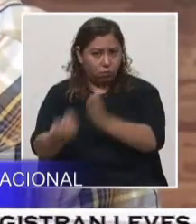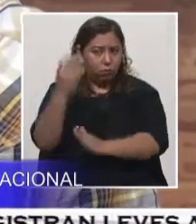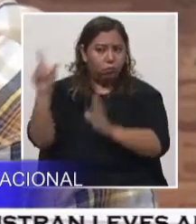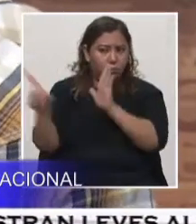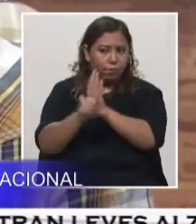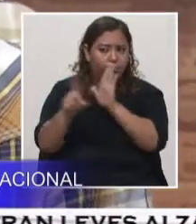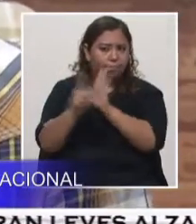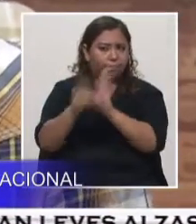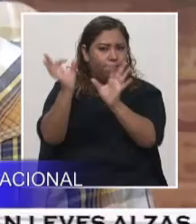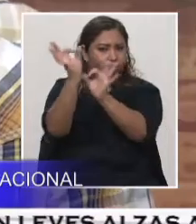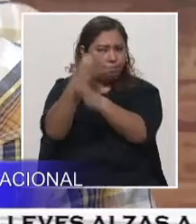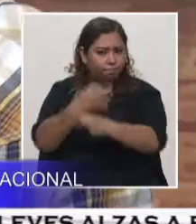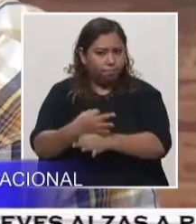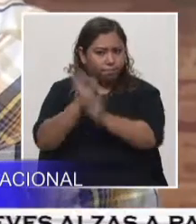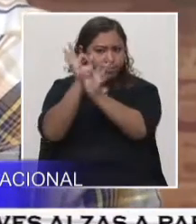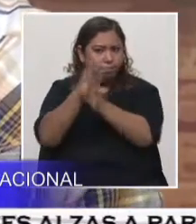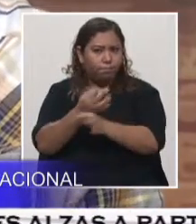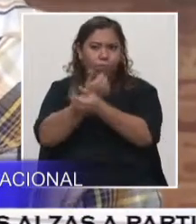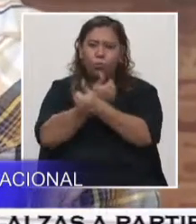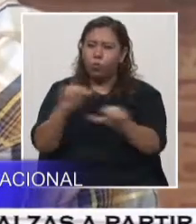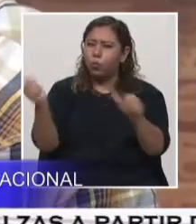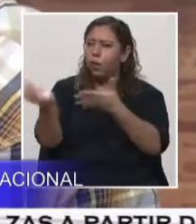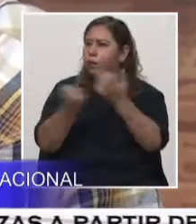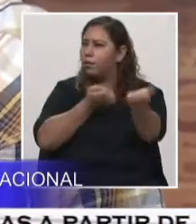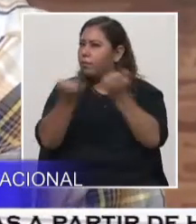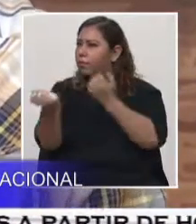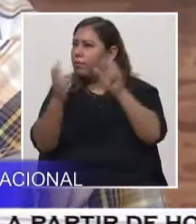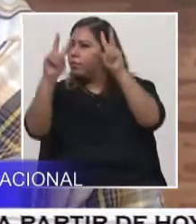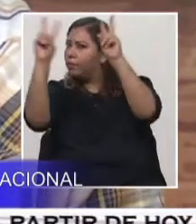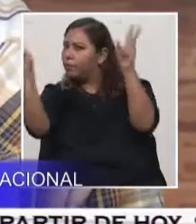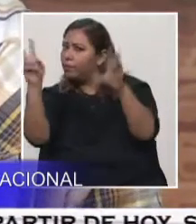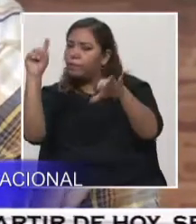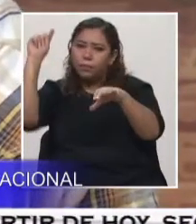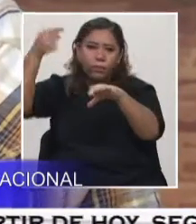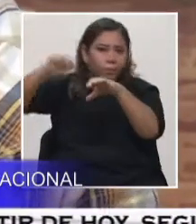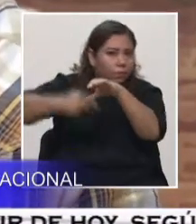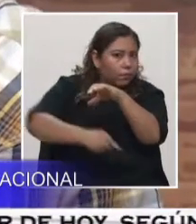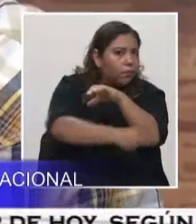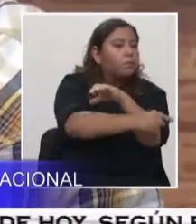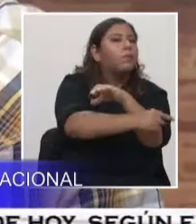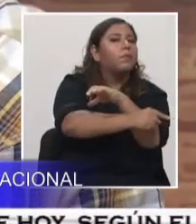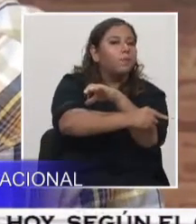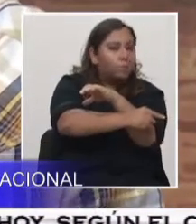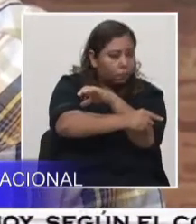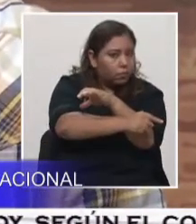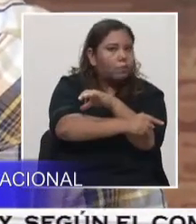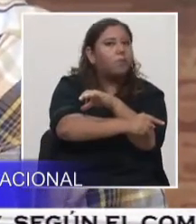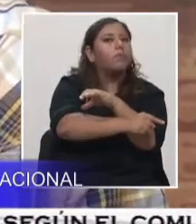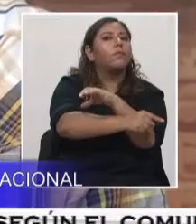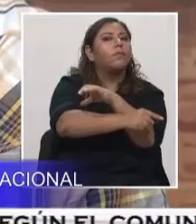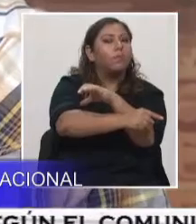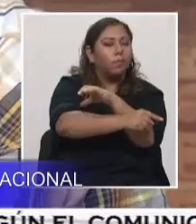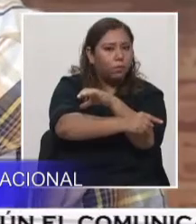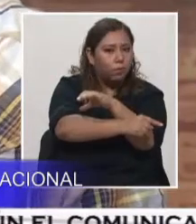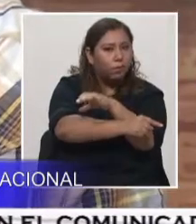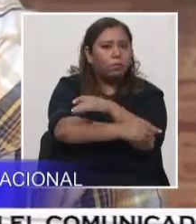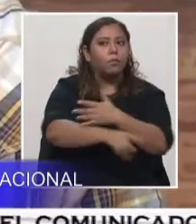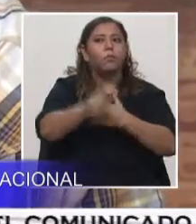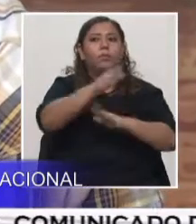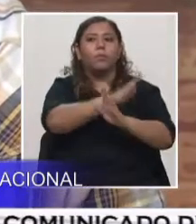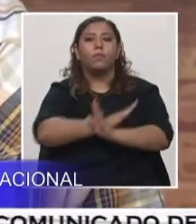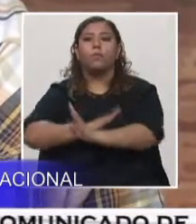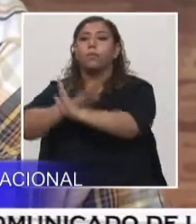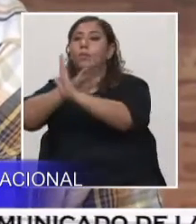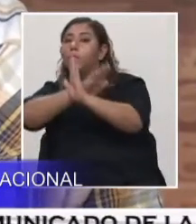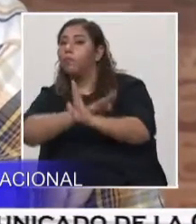lógicamente cualquier empresa que quiera trabajar en el tema de minería tiene los estándares más altos en el tema de seguridad no solo